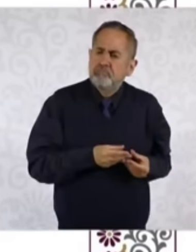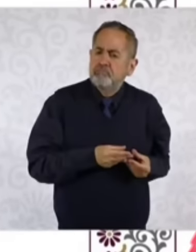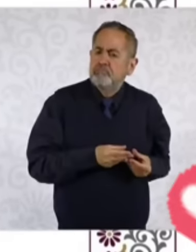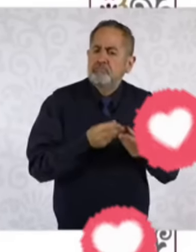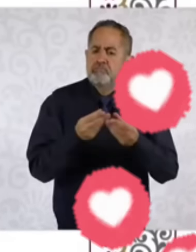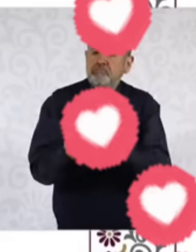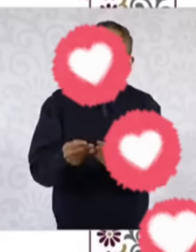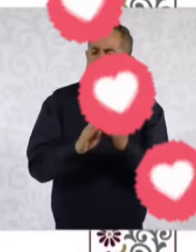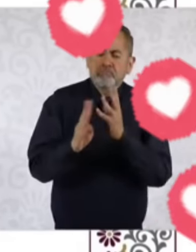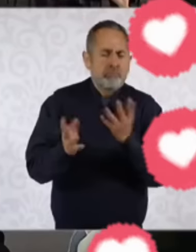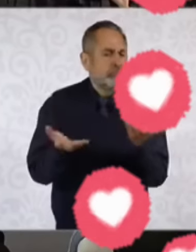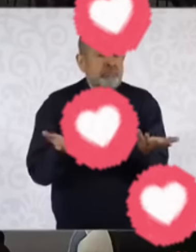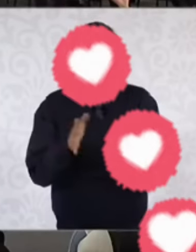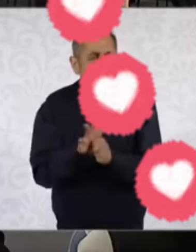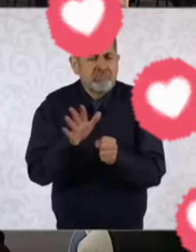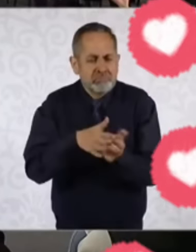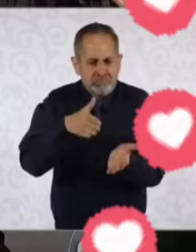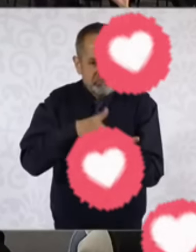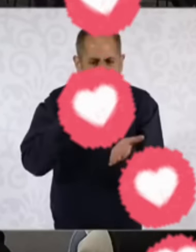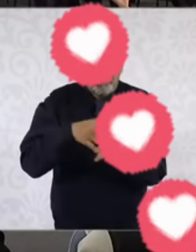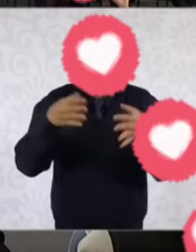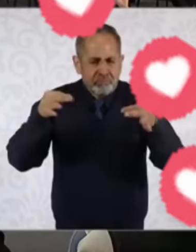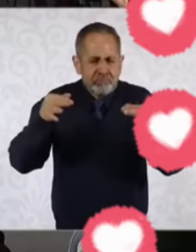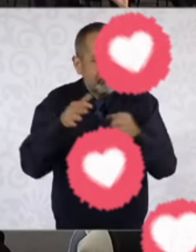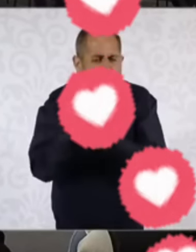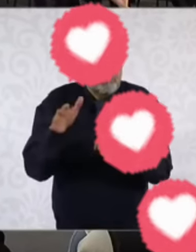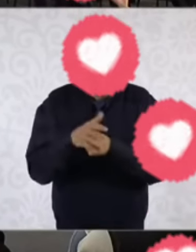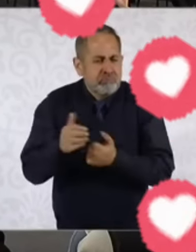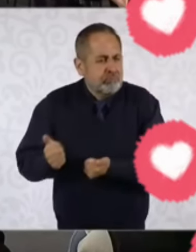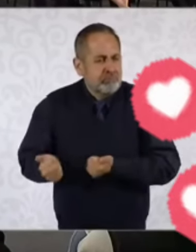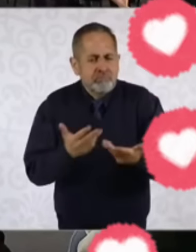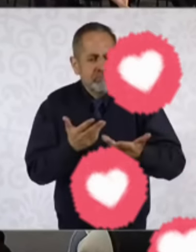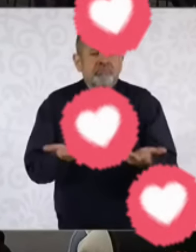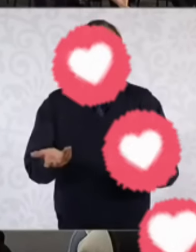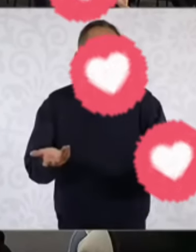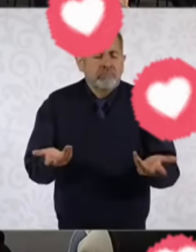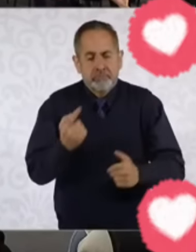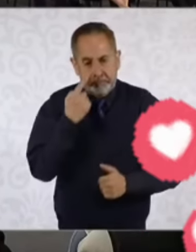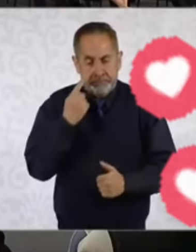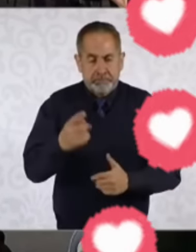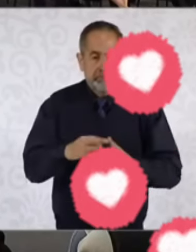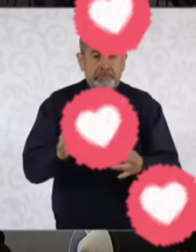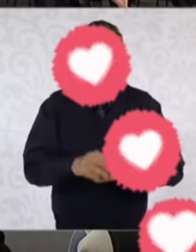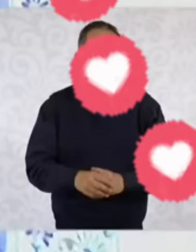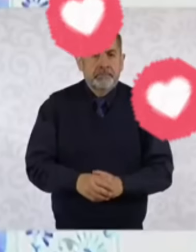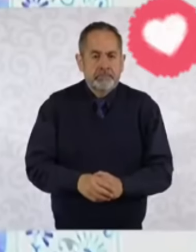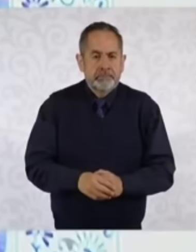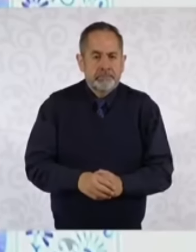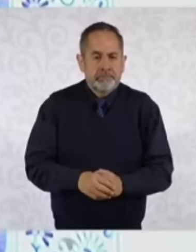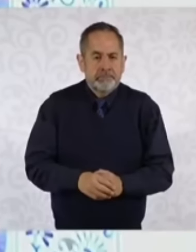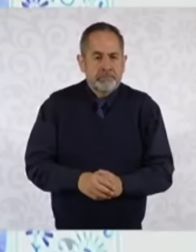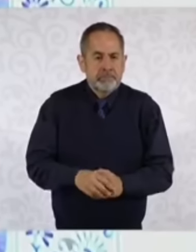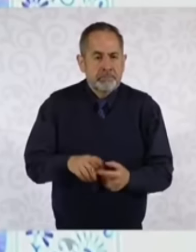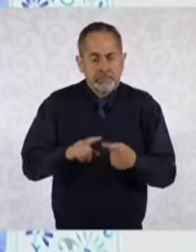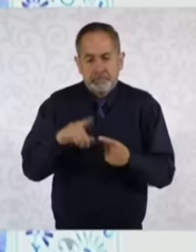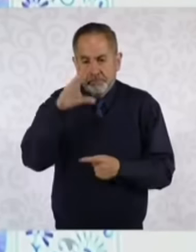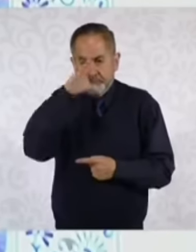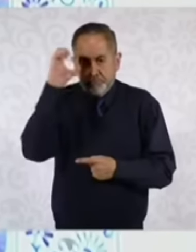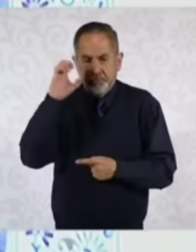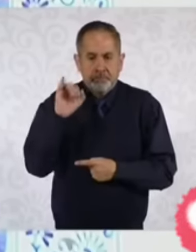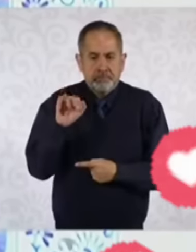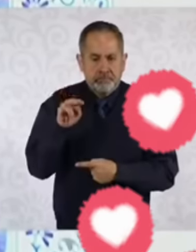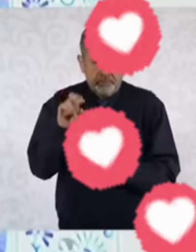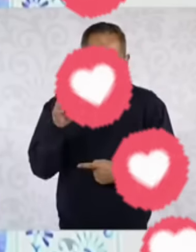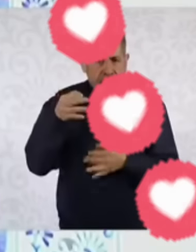registro. ¿Qué documentos necesitamos presentar? Adelante. Gracias. Identificación oficial con fotografía,